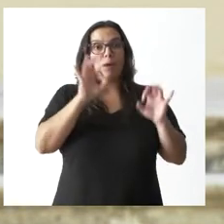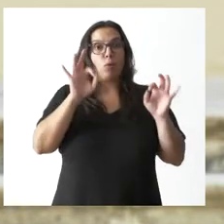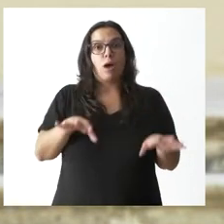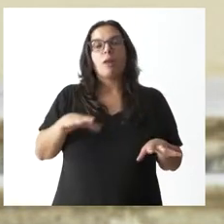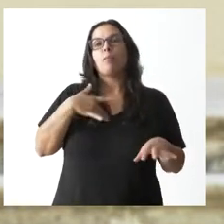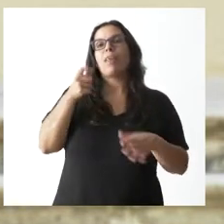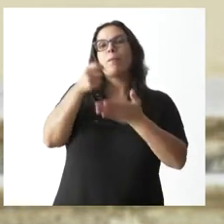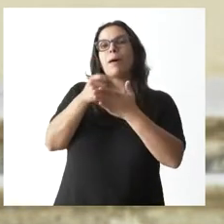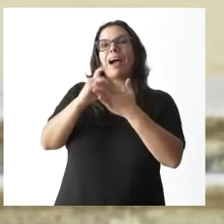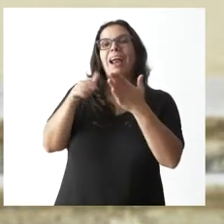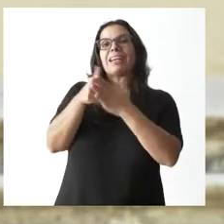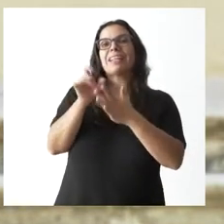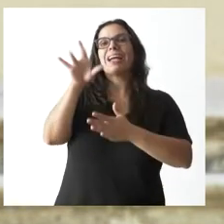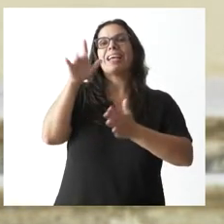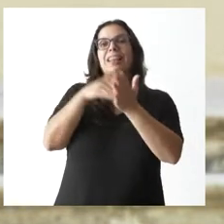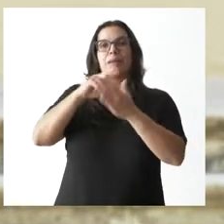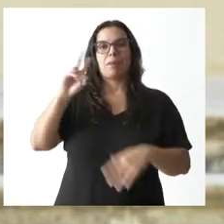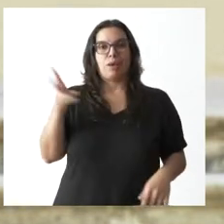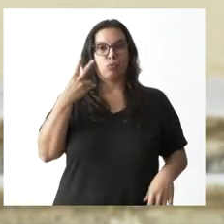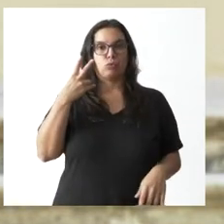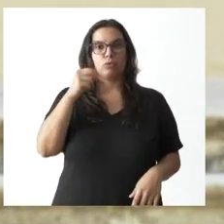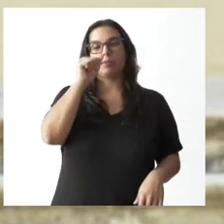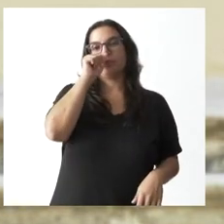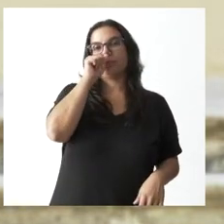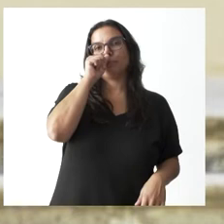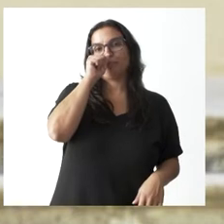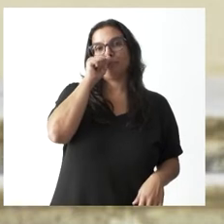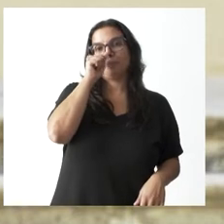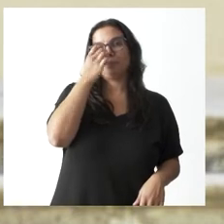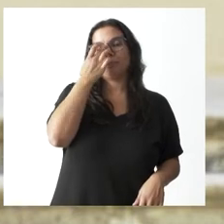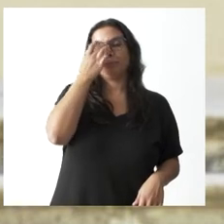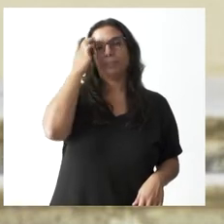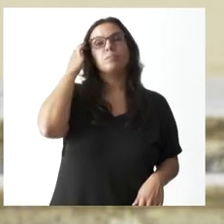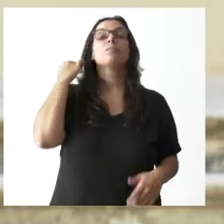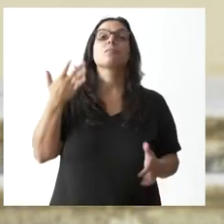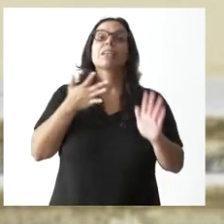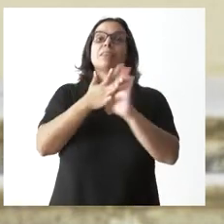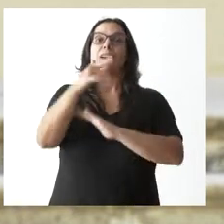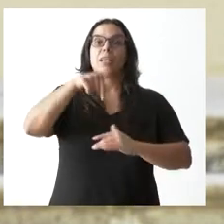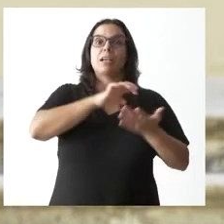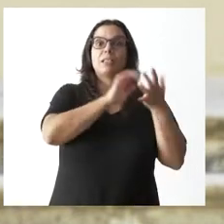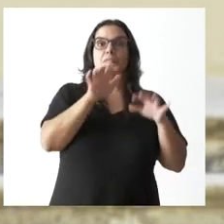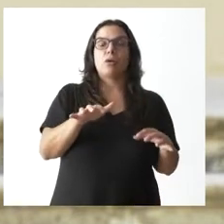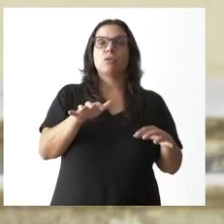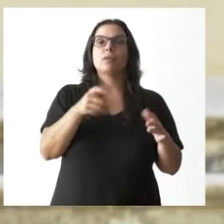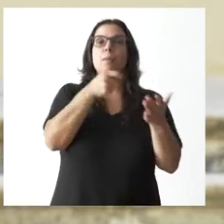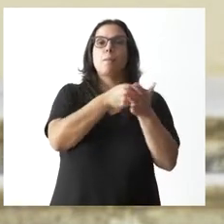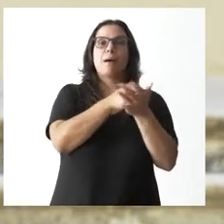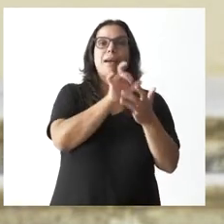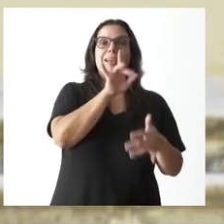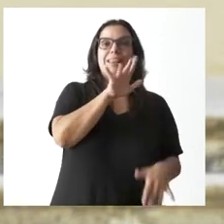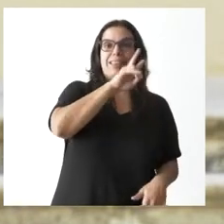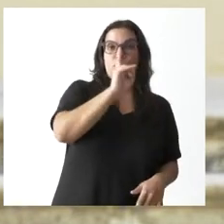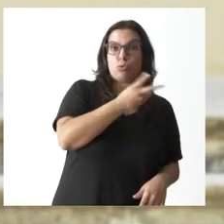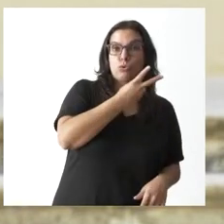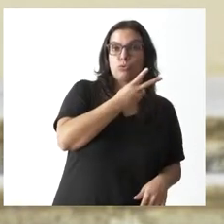llegan a pagar 15.000 euros en el medio rural. Es decir, en Castilla y León se van a pagar 15 euros